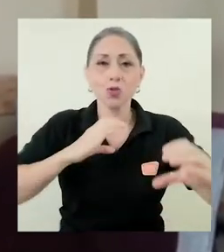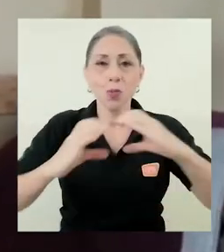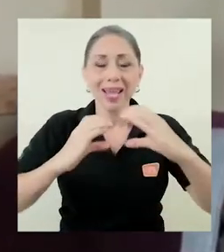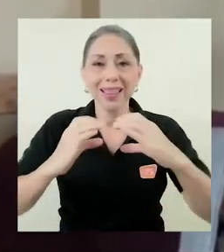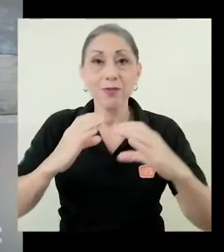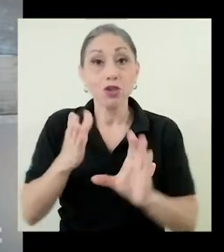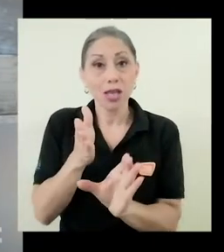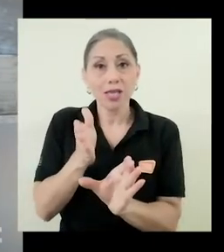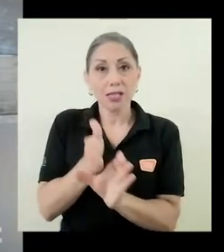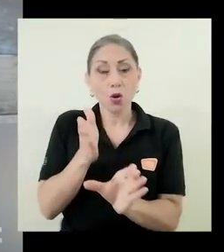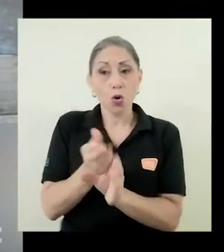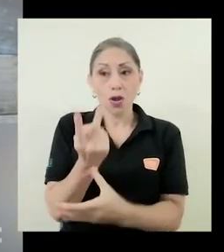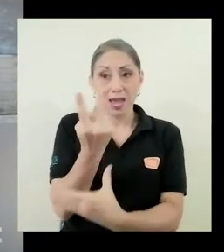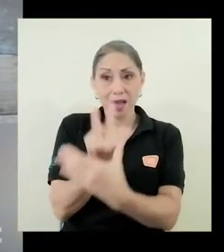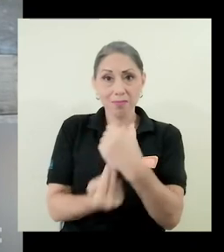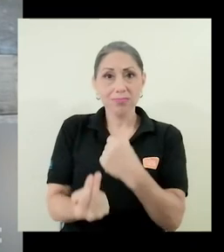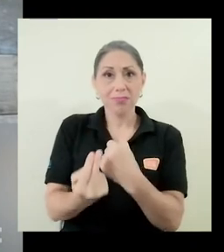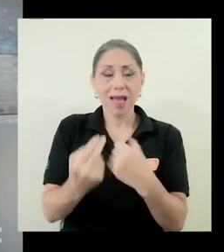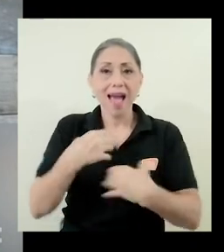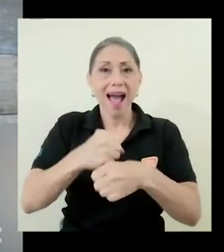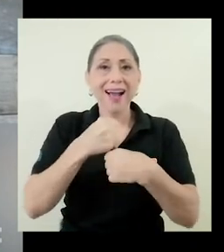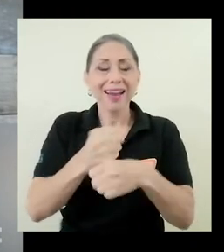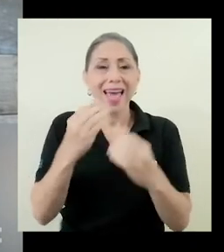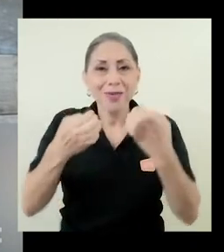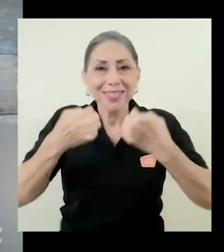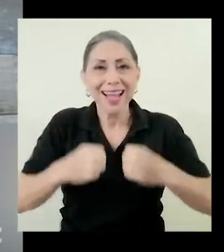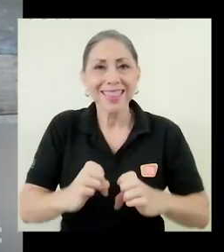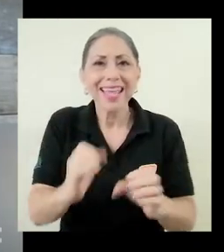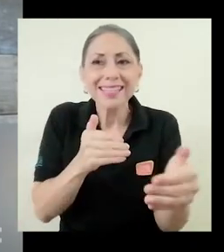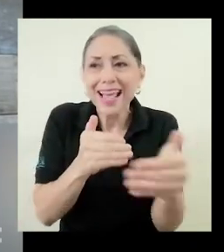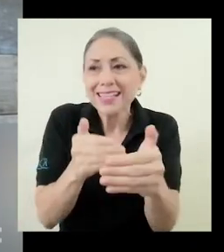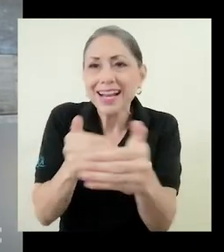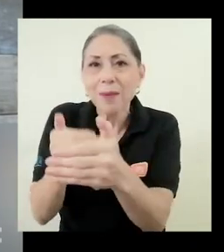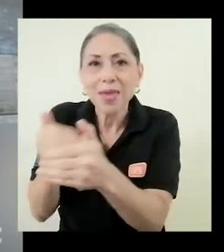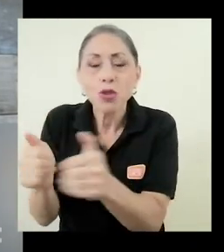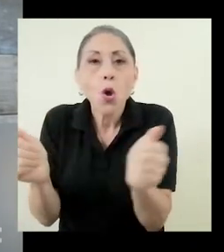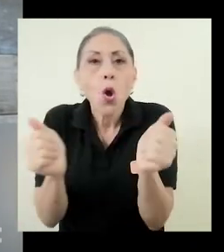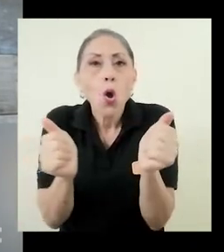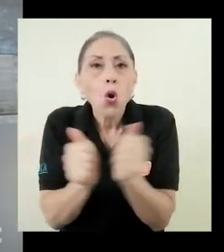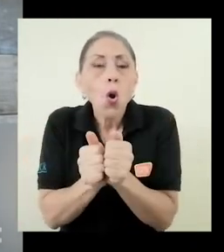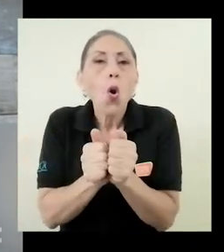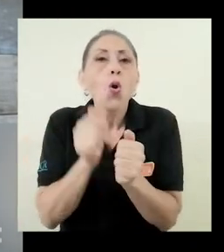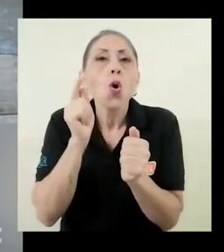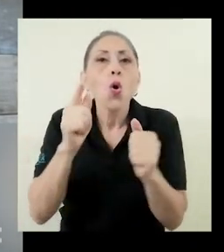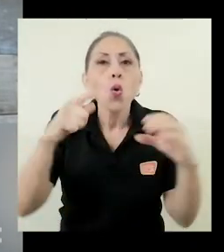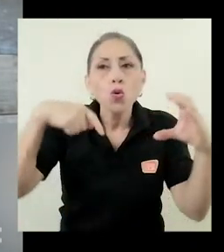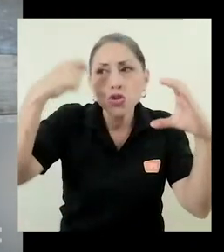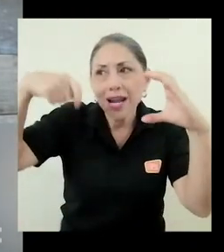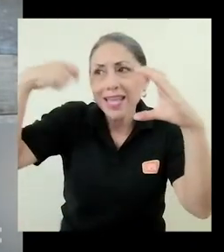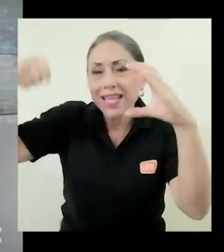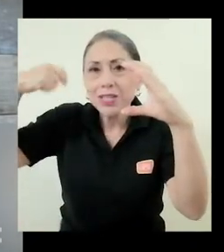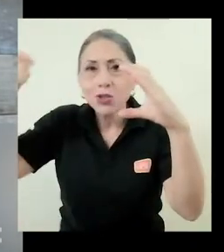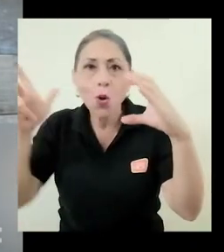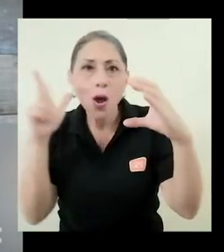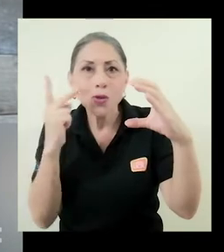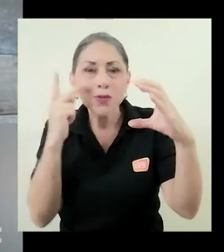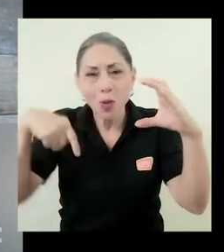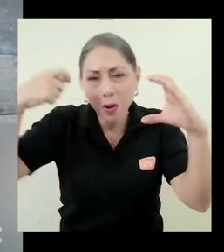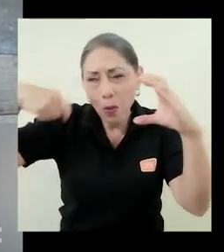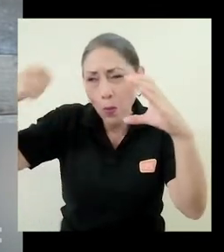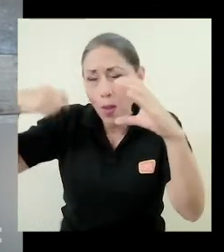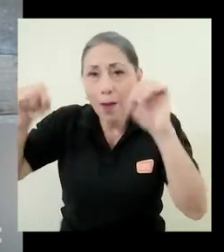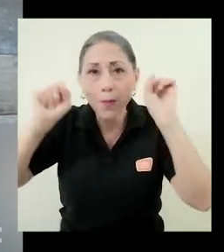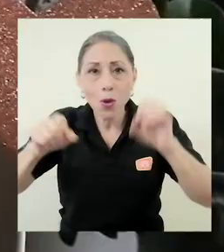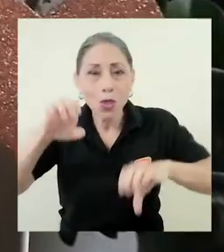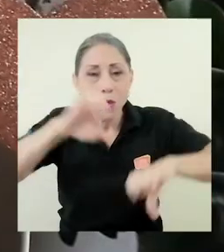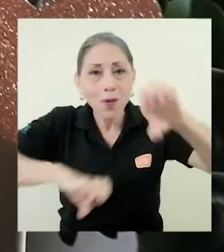psicología han creado estrategias de acercamiento y que mediante un registro audiovisual han podido evaluar el proceso